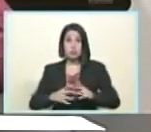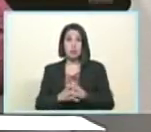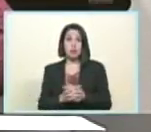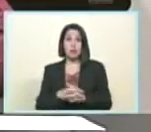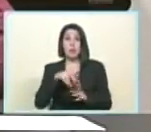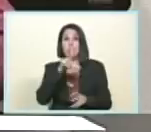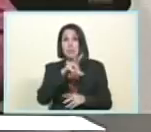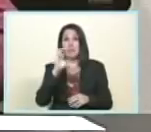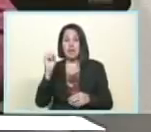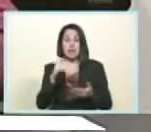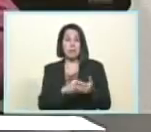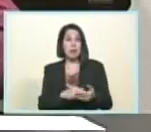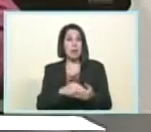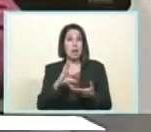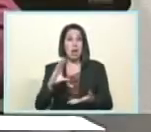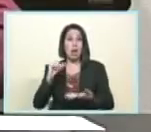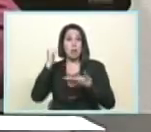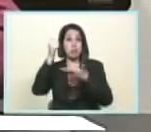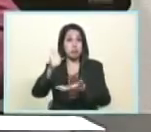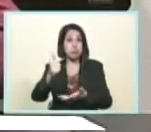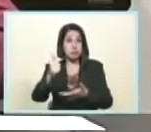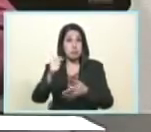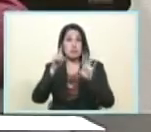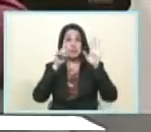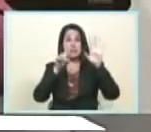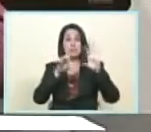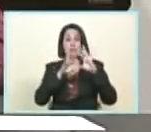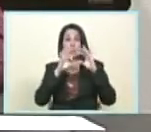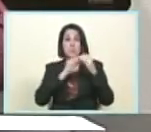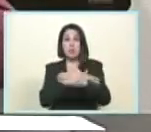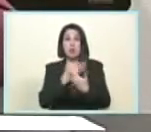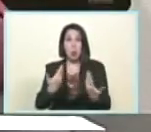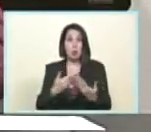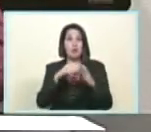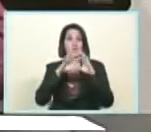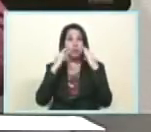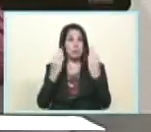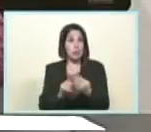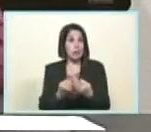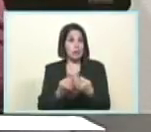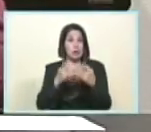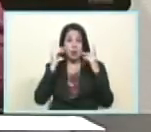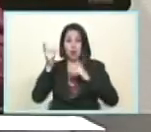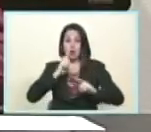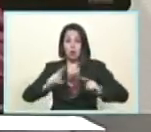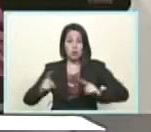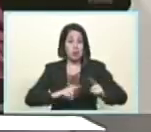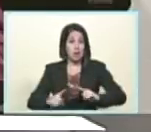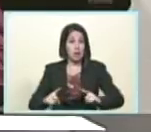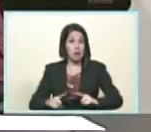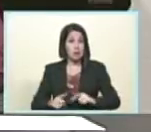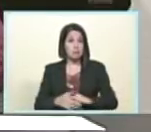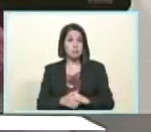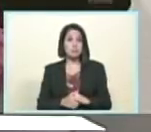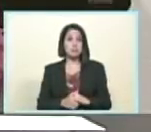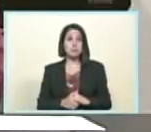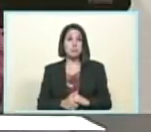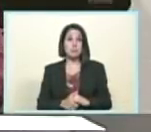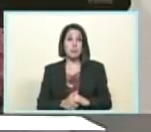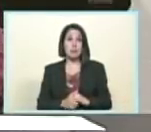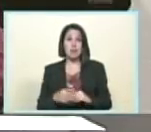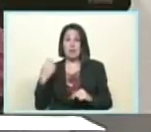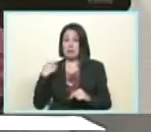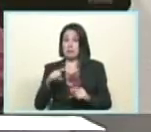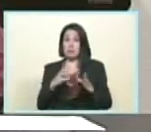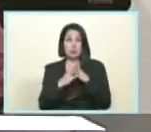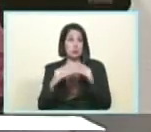los 30 mil CLAP que hay las 6 millones de familias que tenemos a coordinar a coordinar desde ya y a tener todo